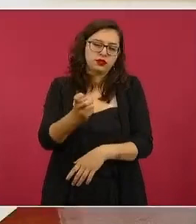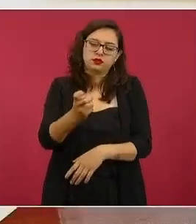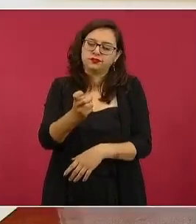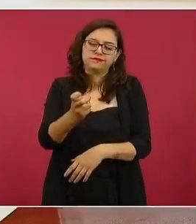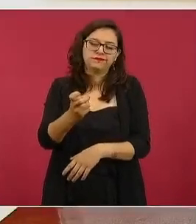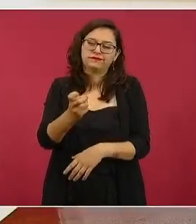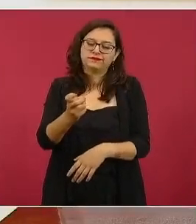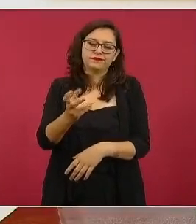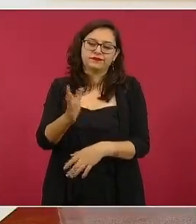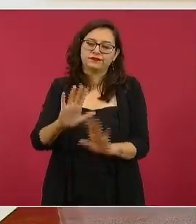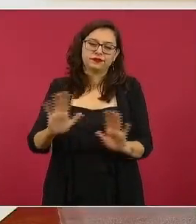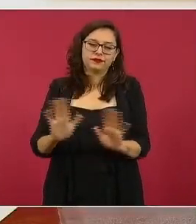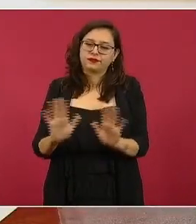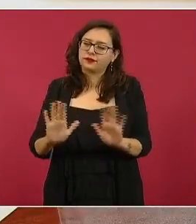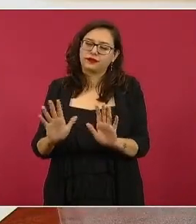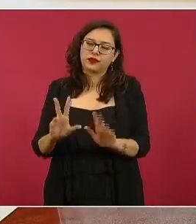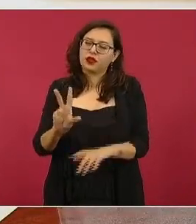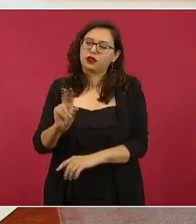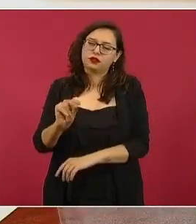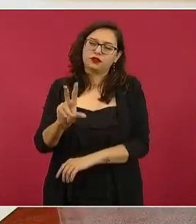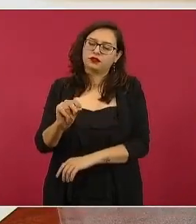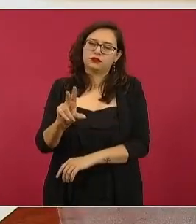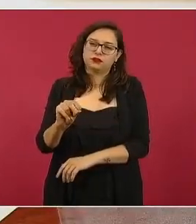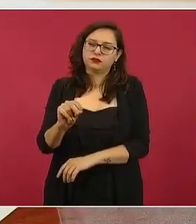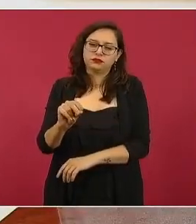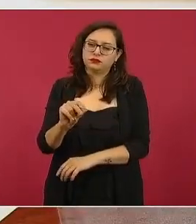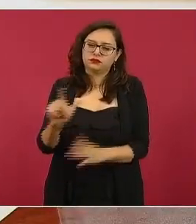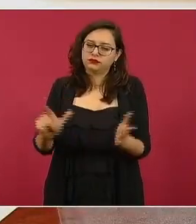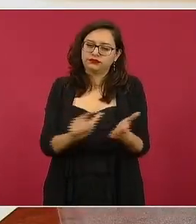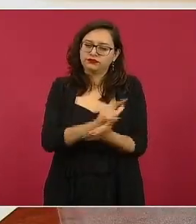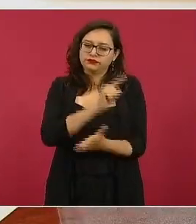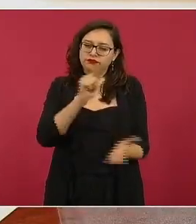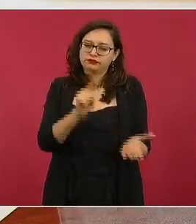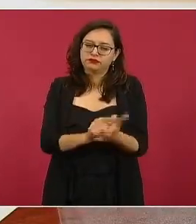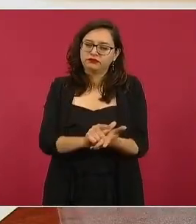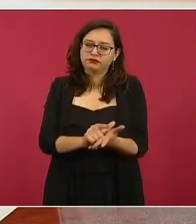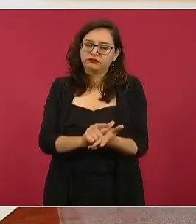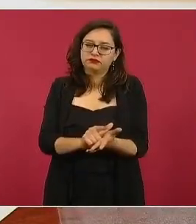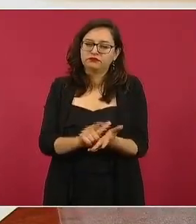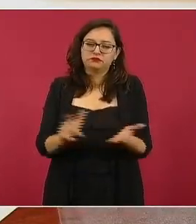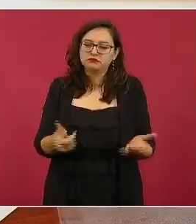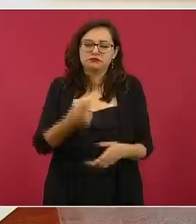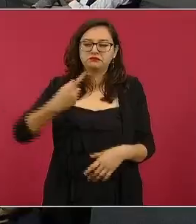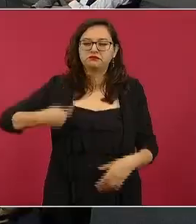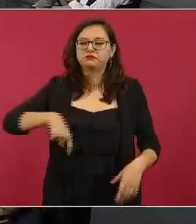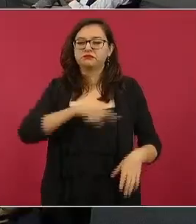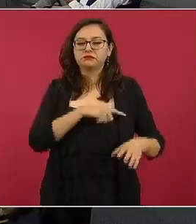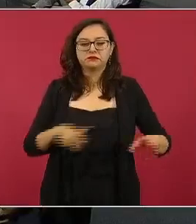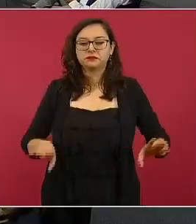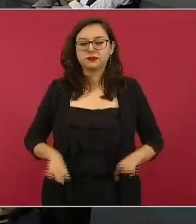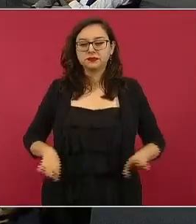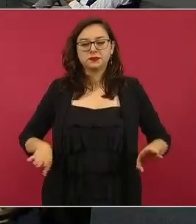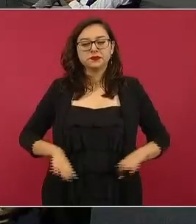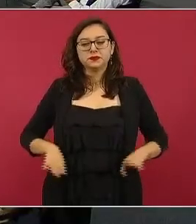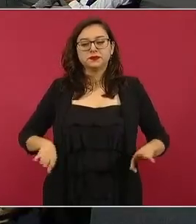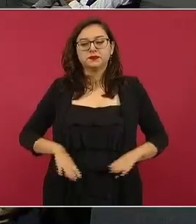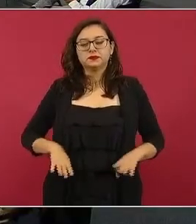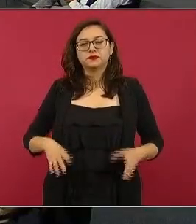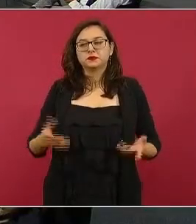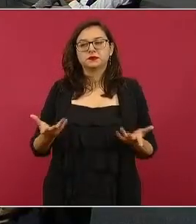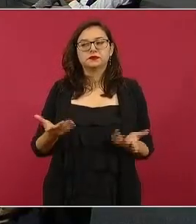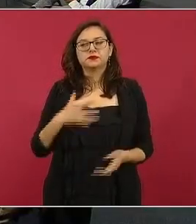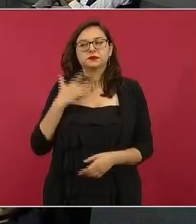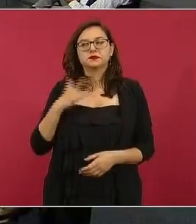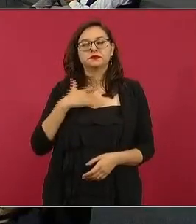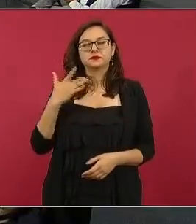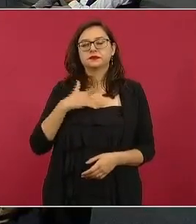como que no nos conviene a los mexicanos